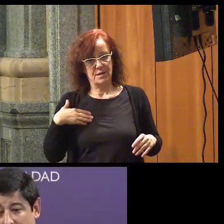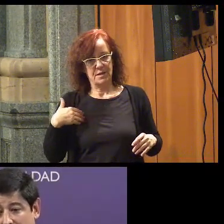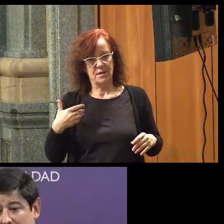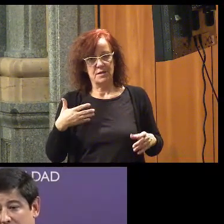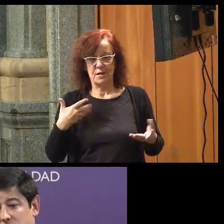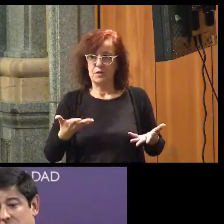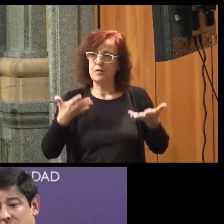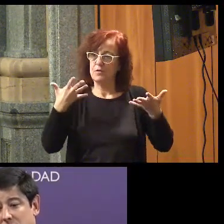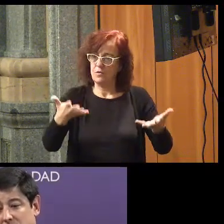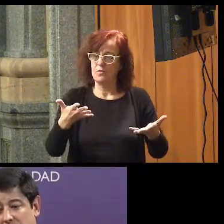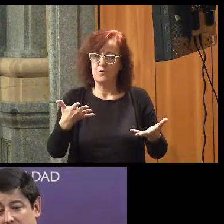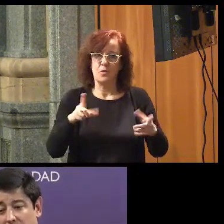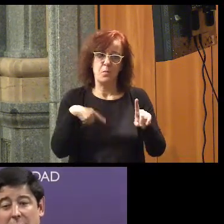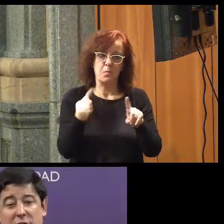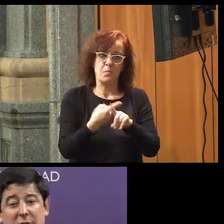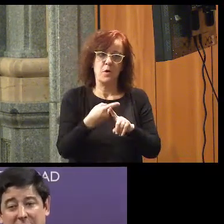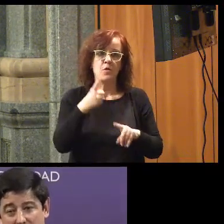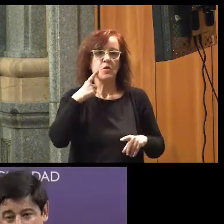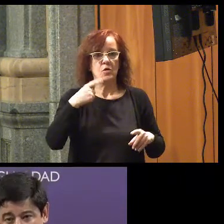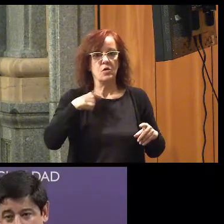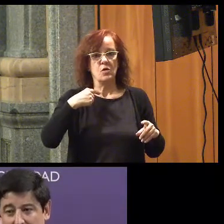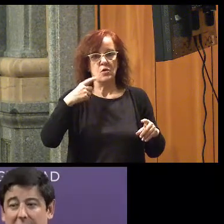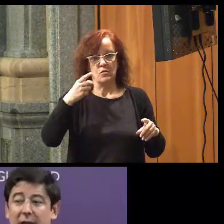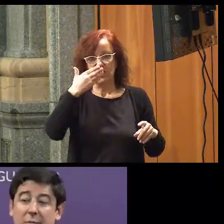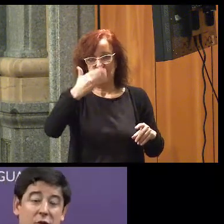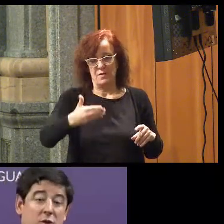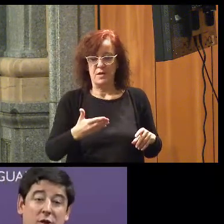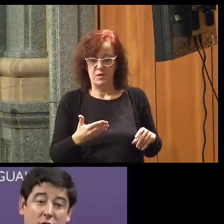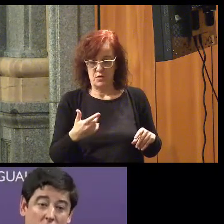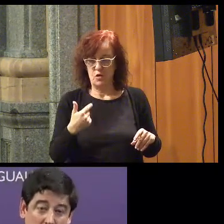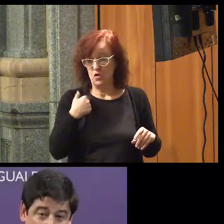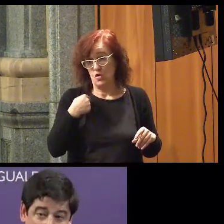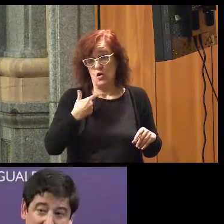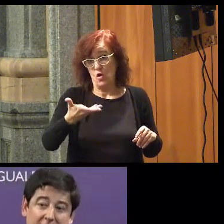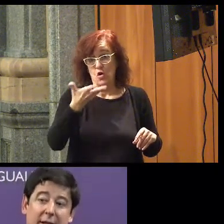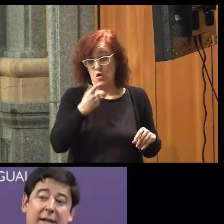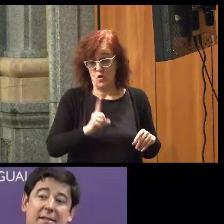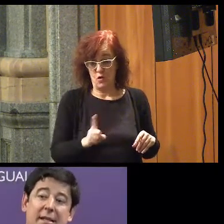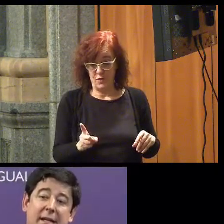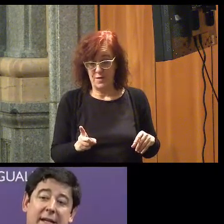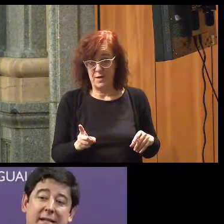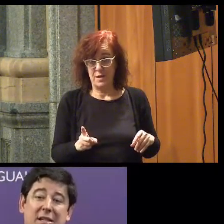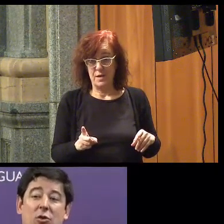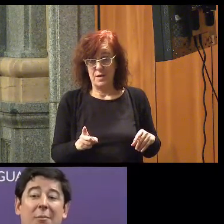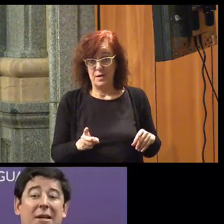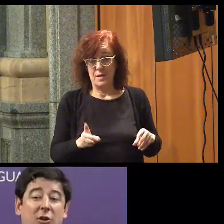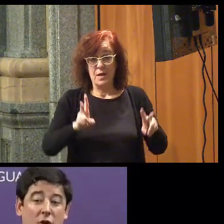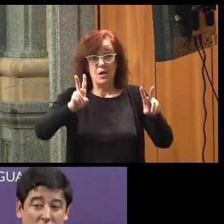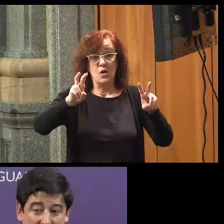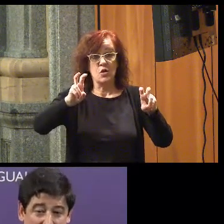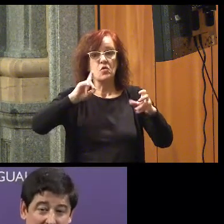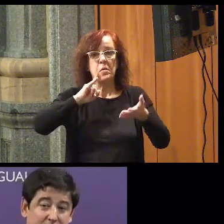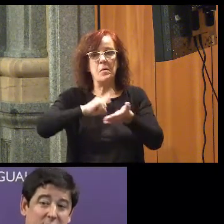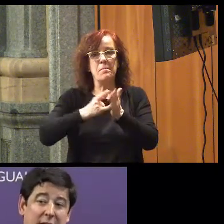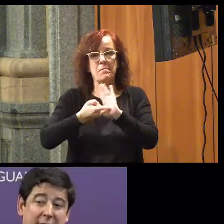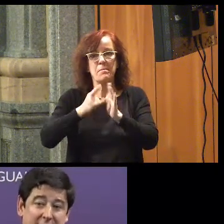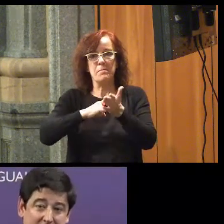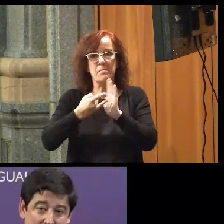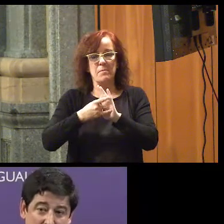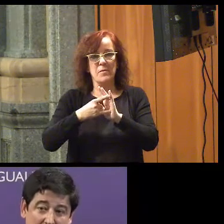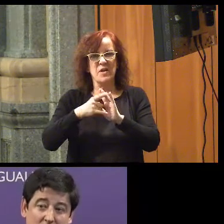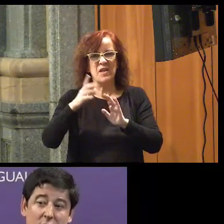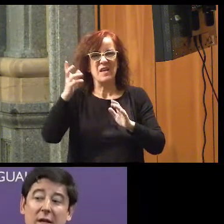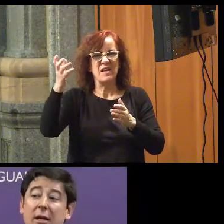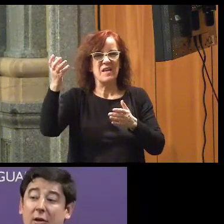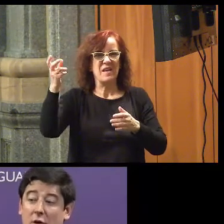y es una apuesta en valor sincera, puesto que yo no conocía esta nueva metodología importada de